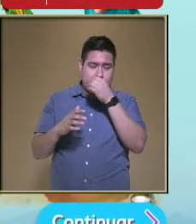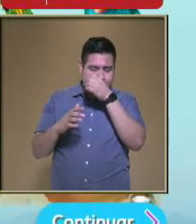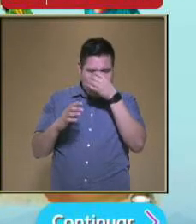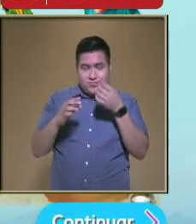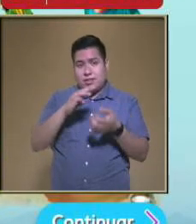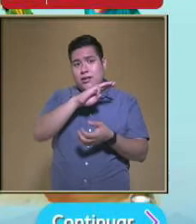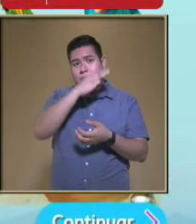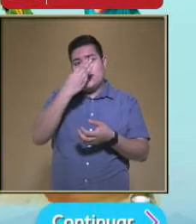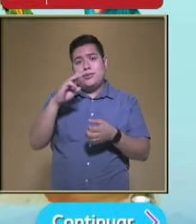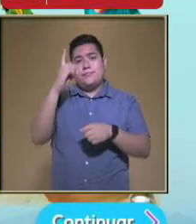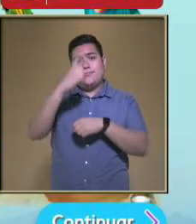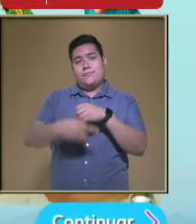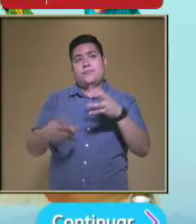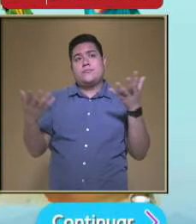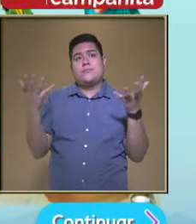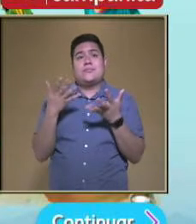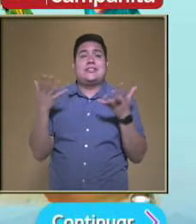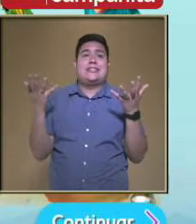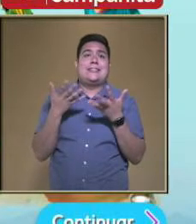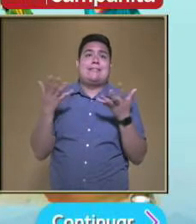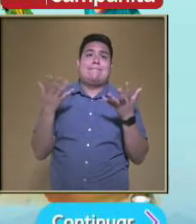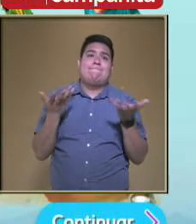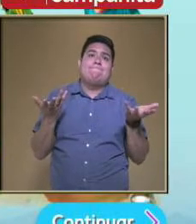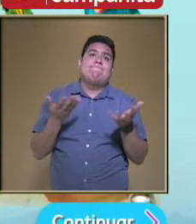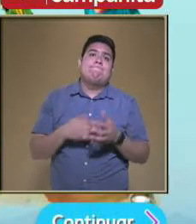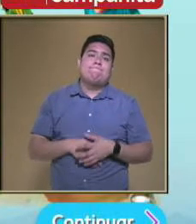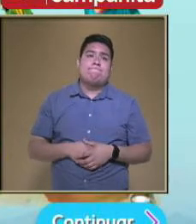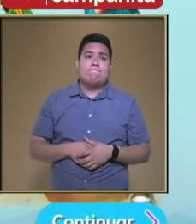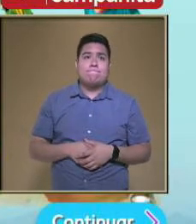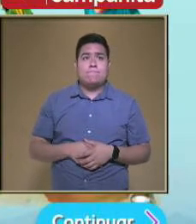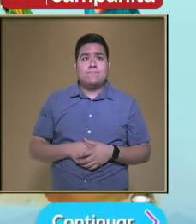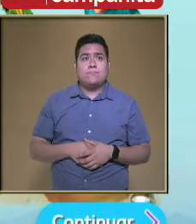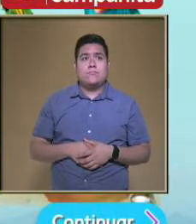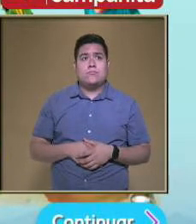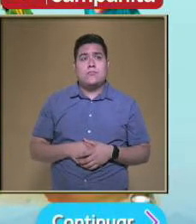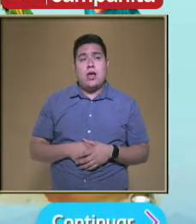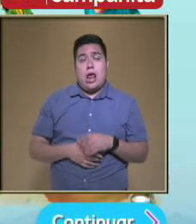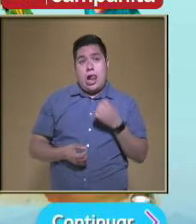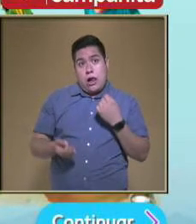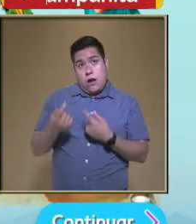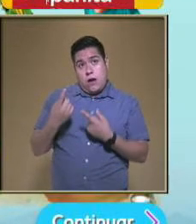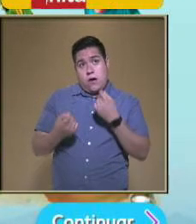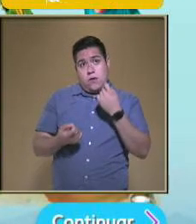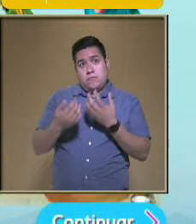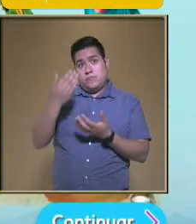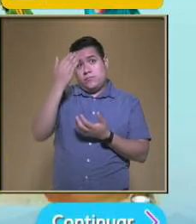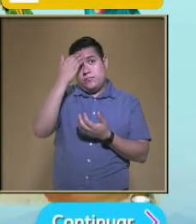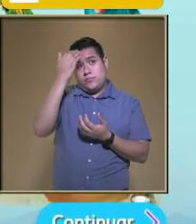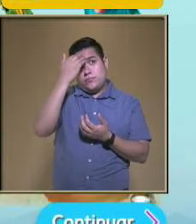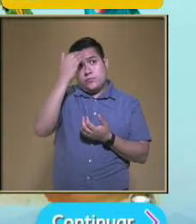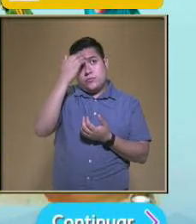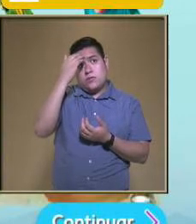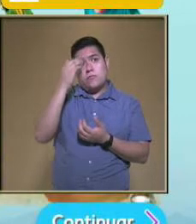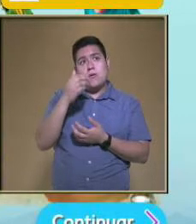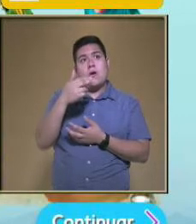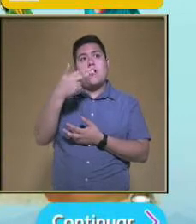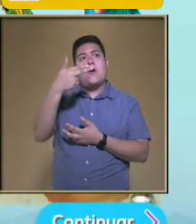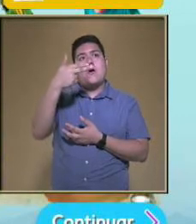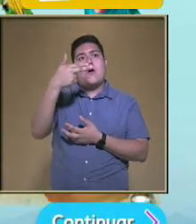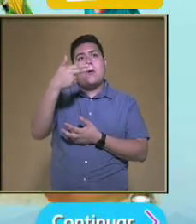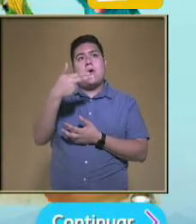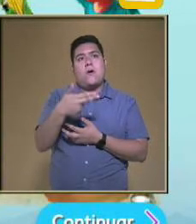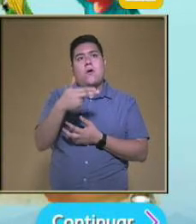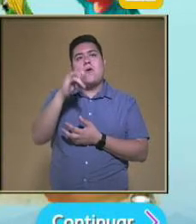Ahí sobre él Y le causa Pues cierto daño Bueno Para algunos Debe ser conocido El huitlacoche Ahí lo estoy